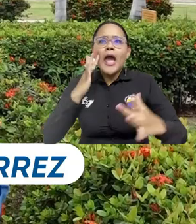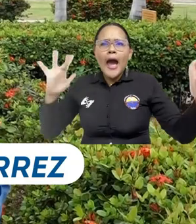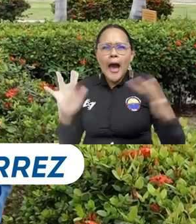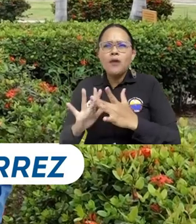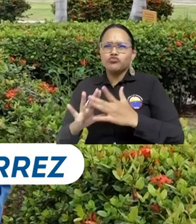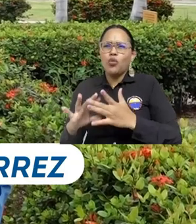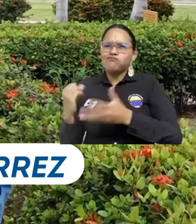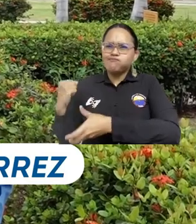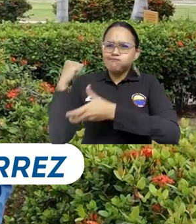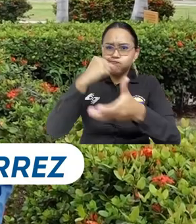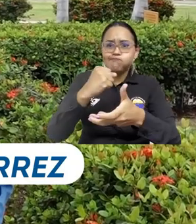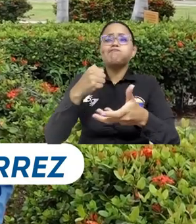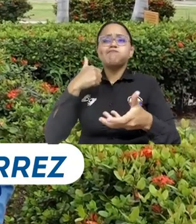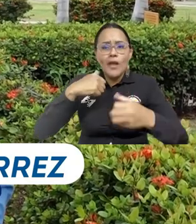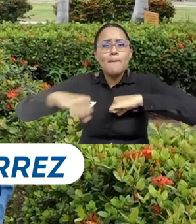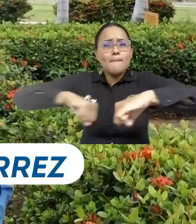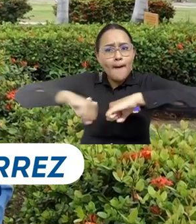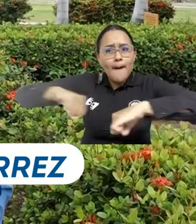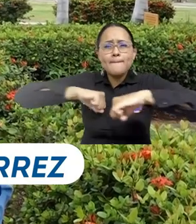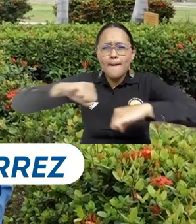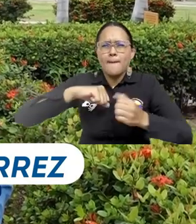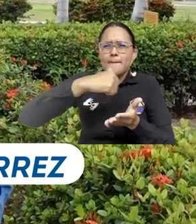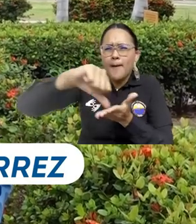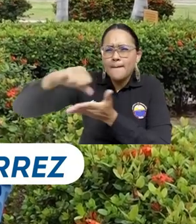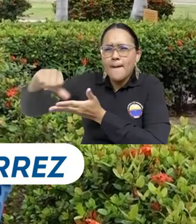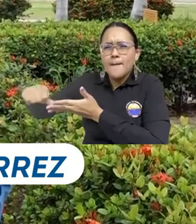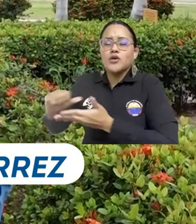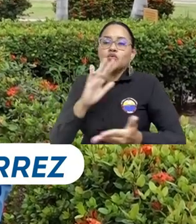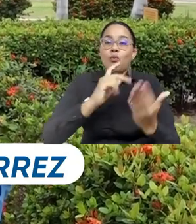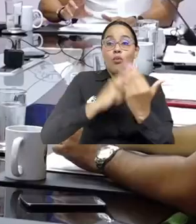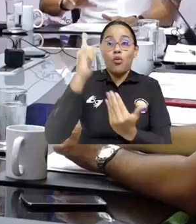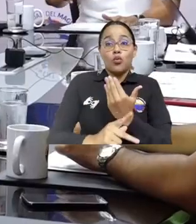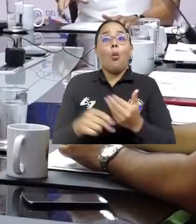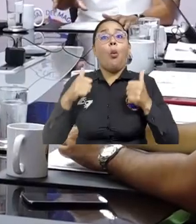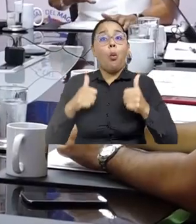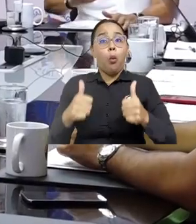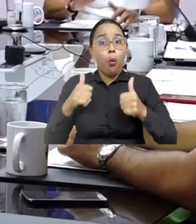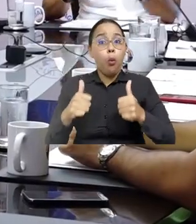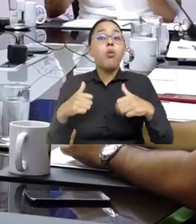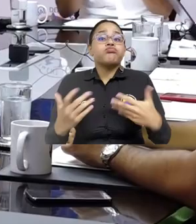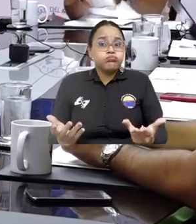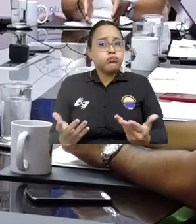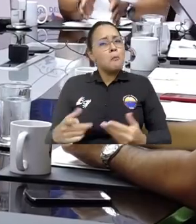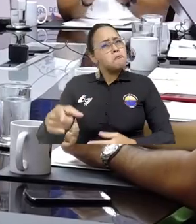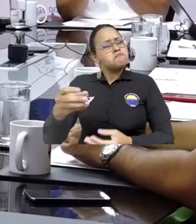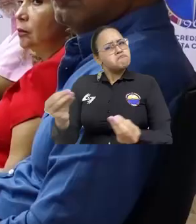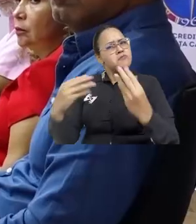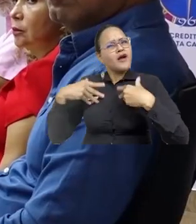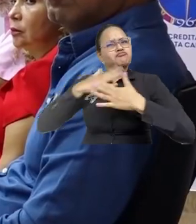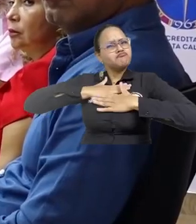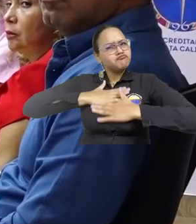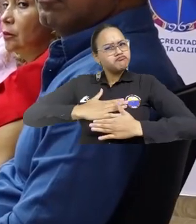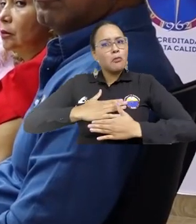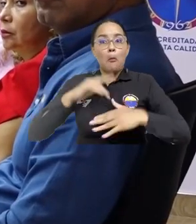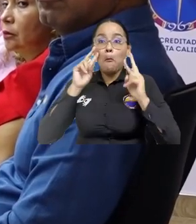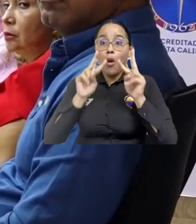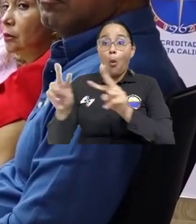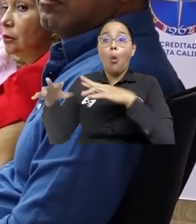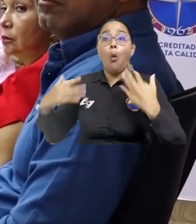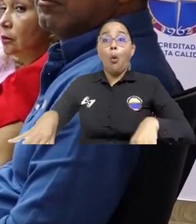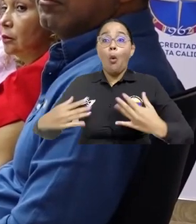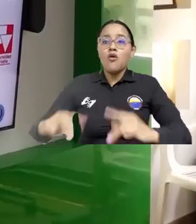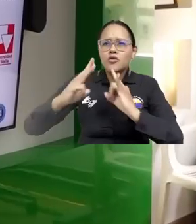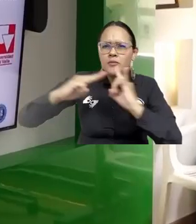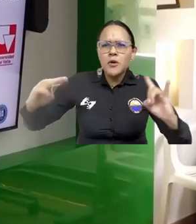presupuestal que ha venido haciendo la Universidad del Magdalena en todos sus proyectos de inversión. Nos dejó muy tranquilos viendo la universidad